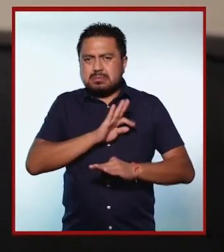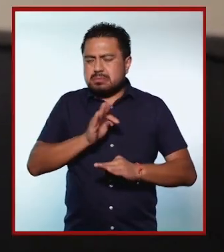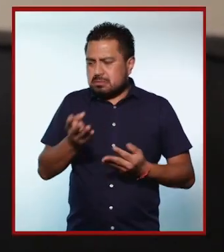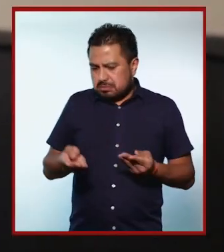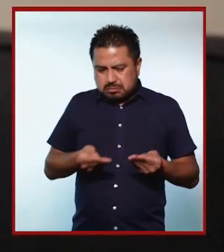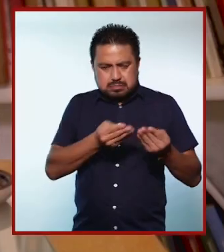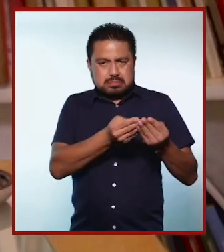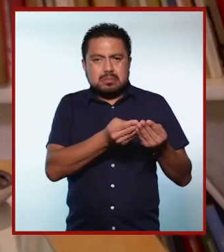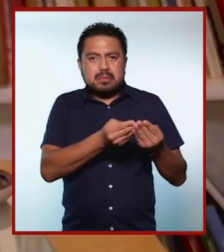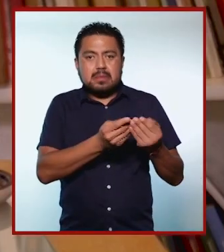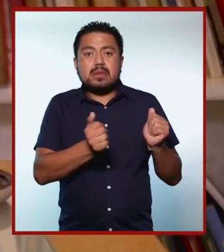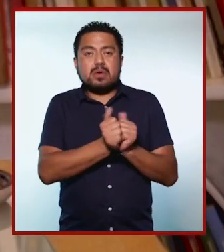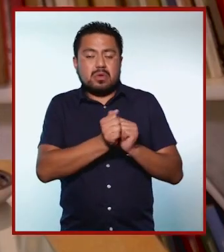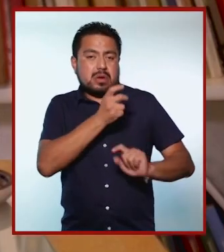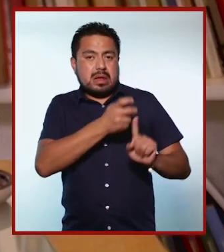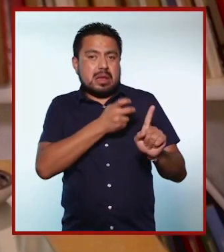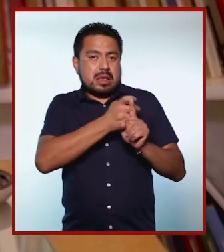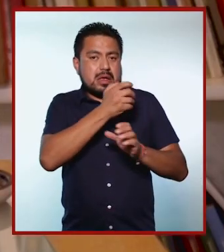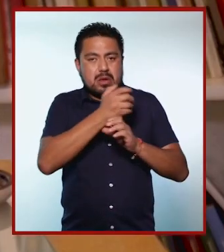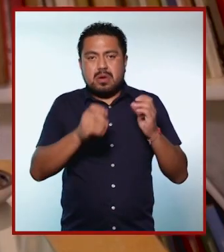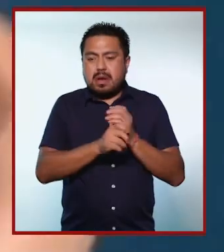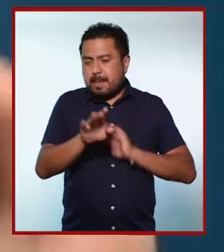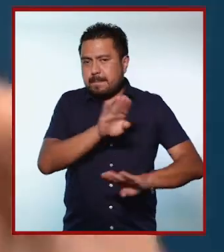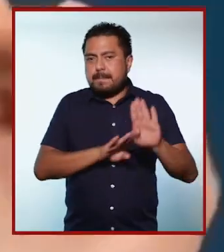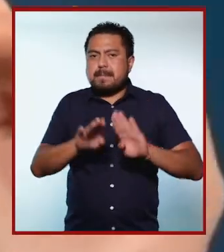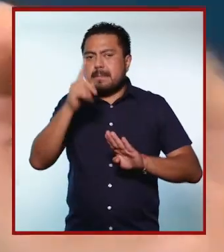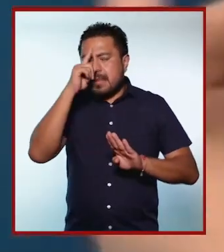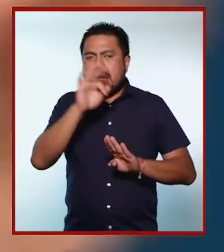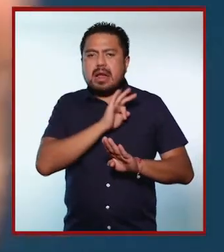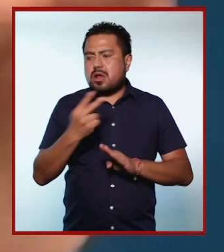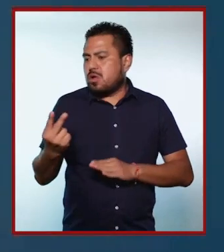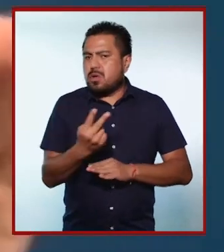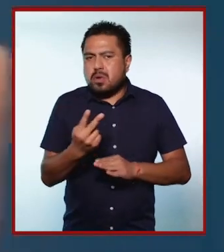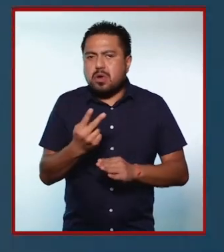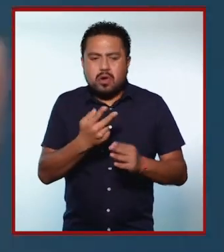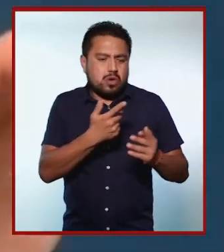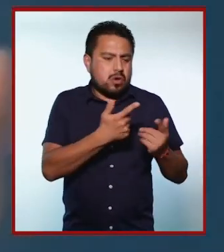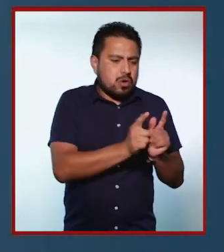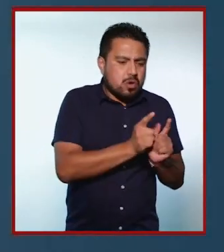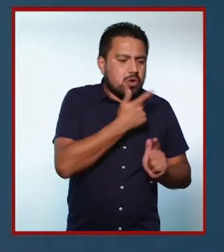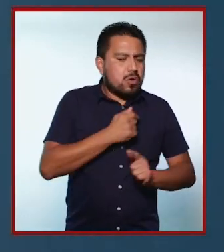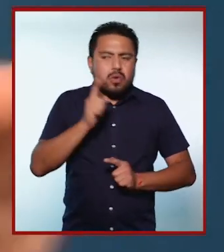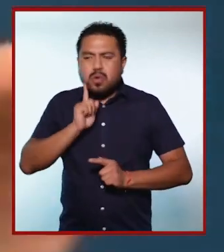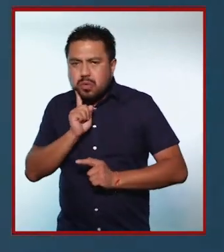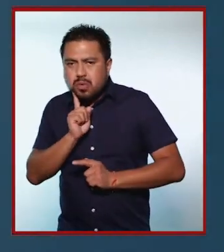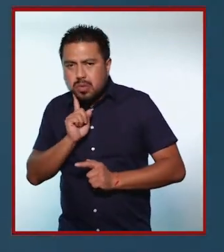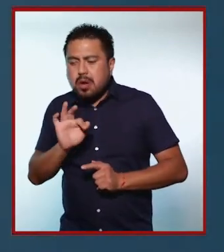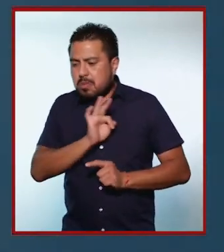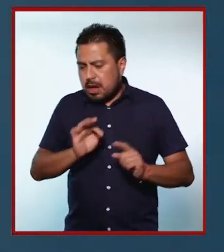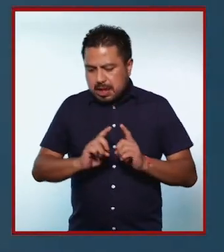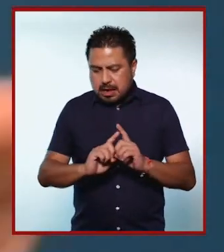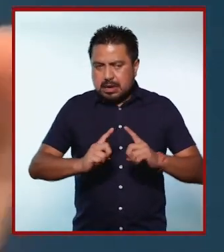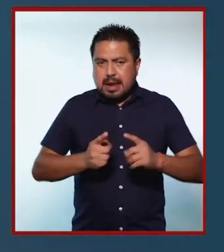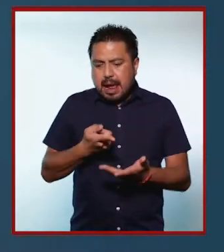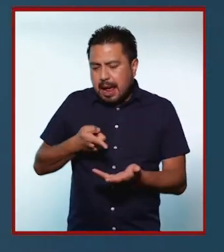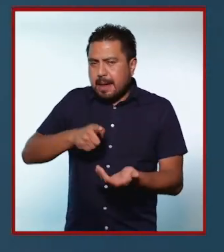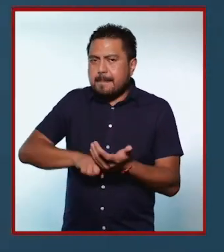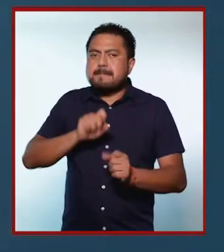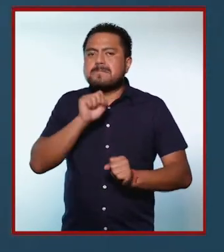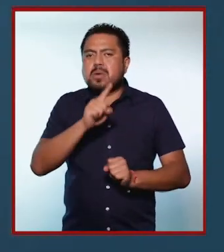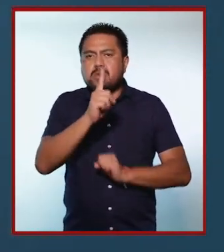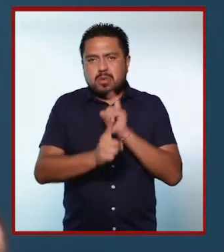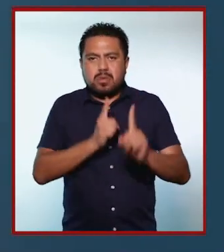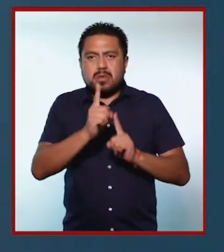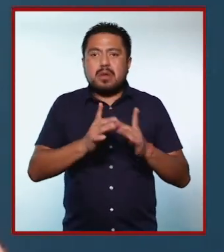trata es como de compensar, ¿no? Estas características biológicas para que ambos géneros puedan desarrollarse